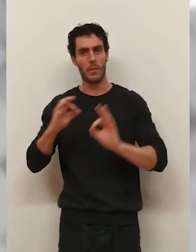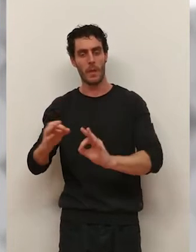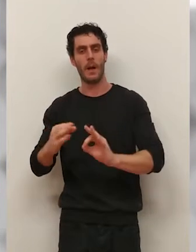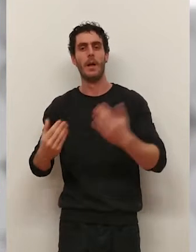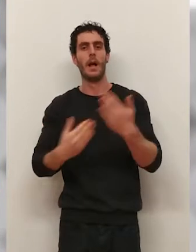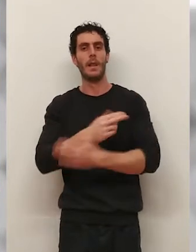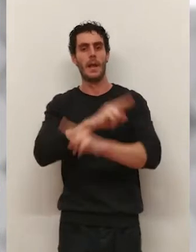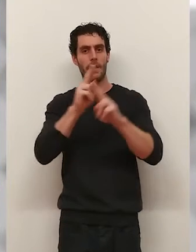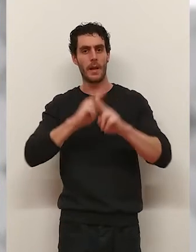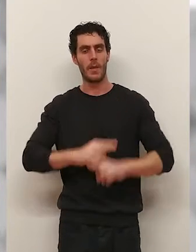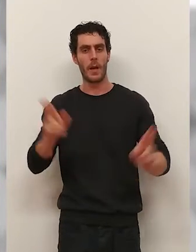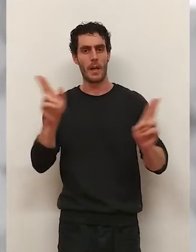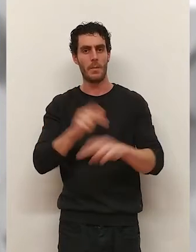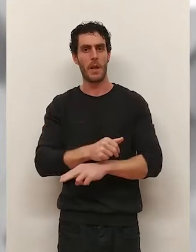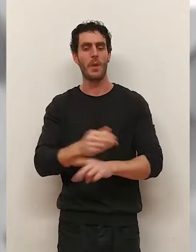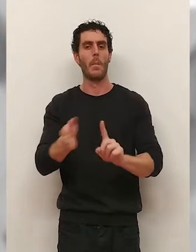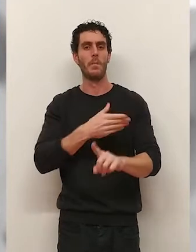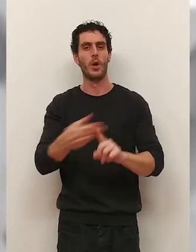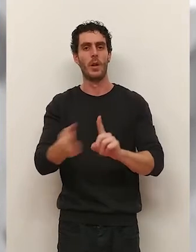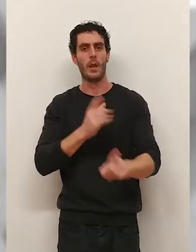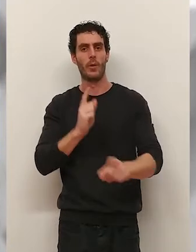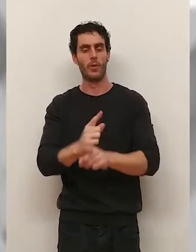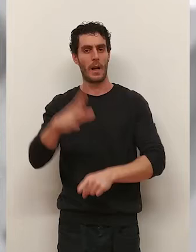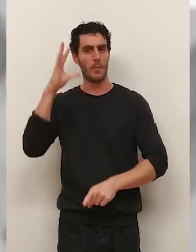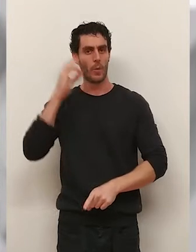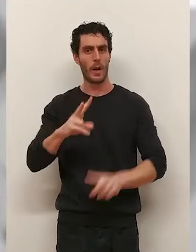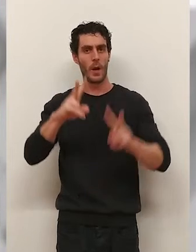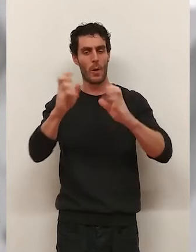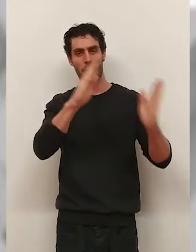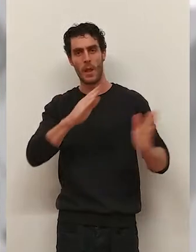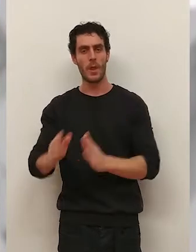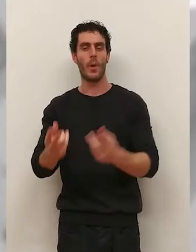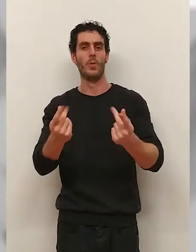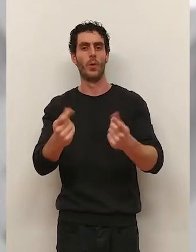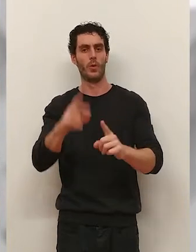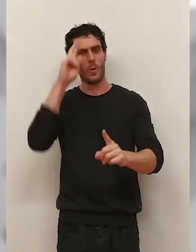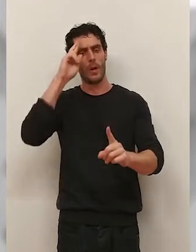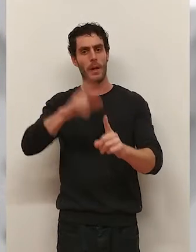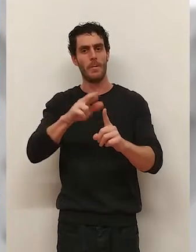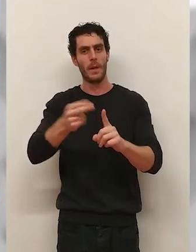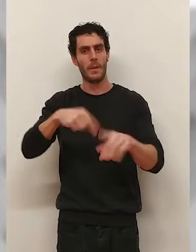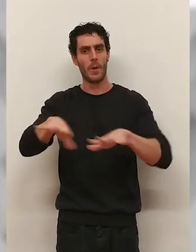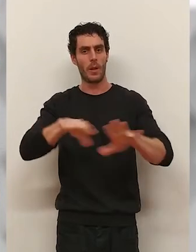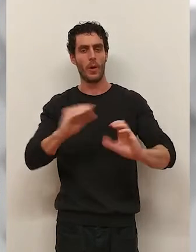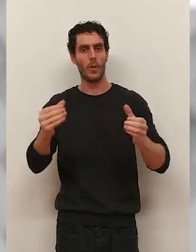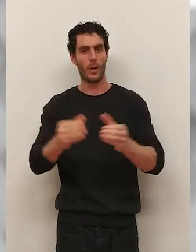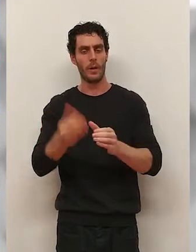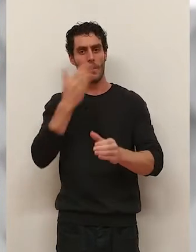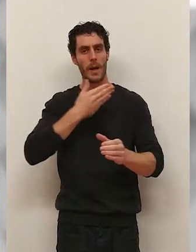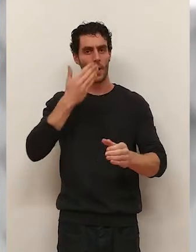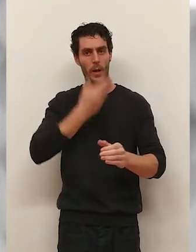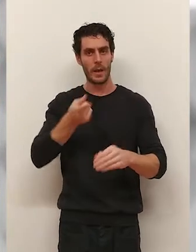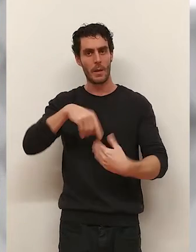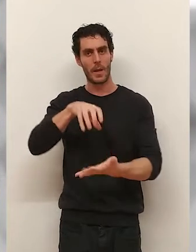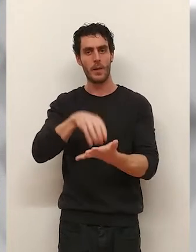del Día Internacional de la Eliminación de la Violencia contra las Mujeres. Habrá una nueva edición de Logroño referente, una acción colectiva con